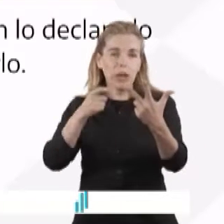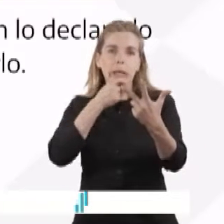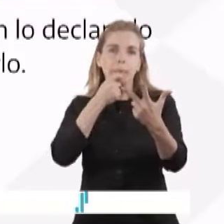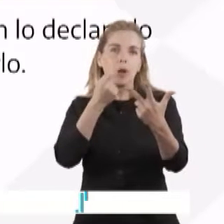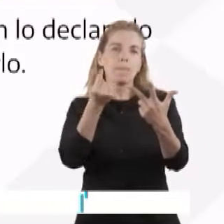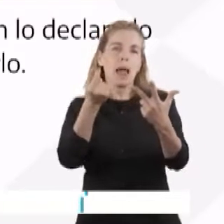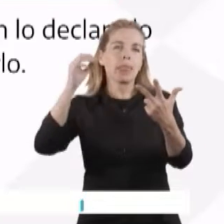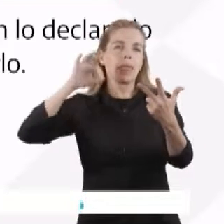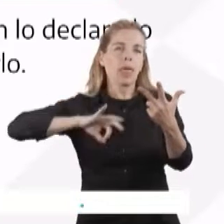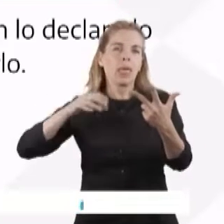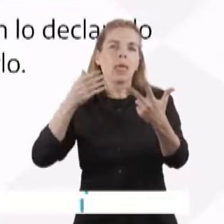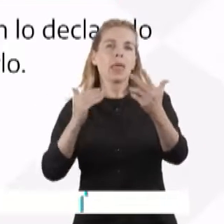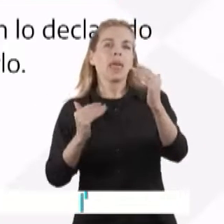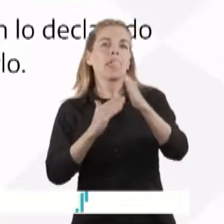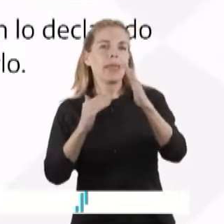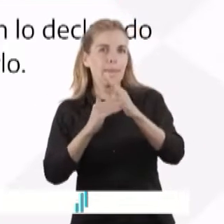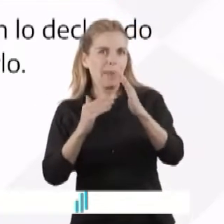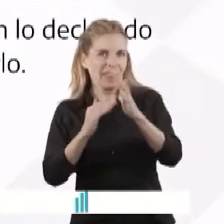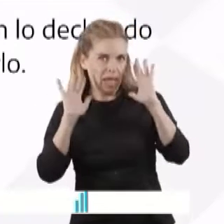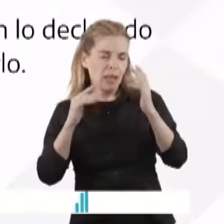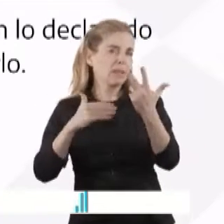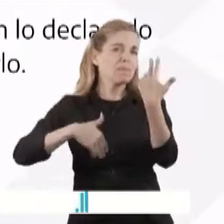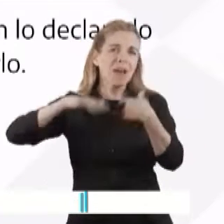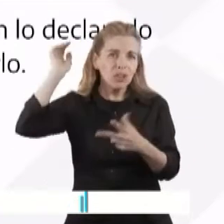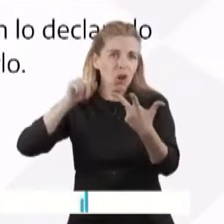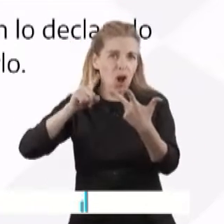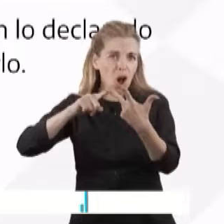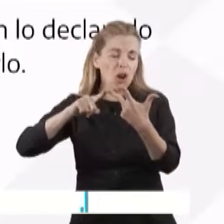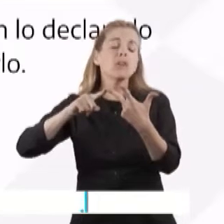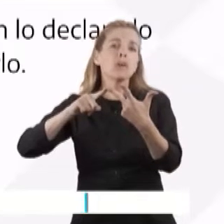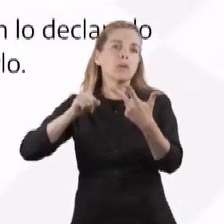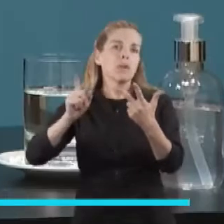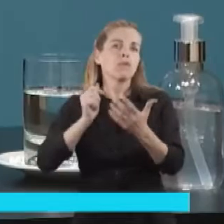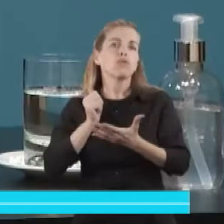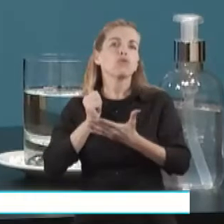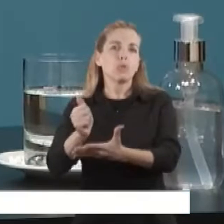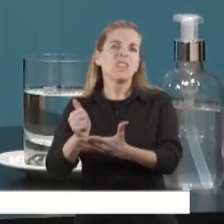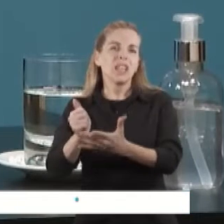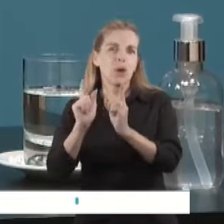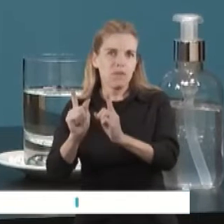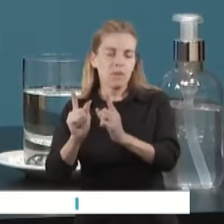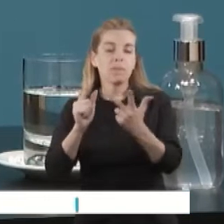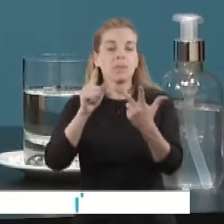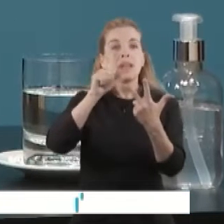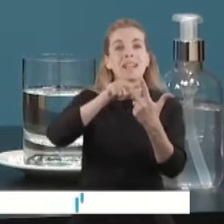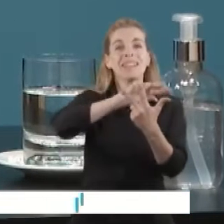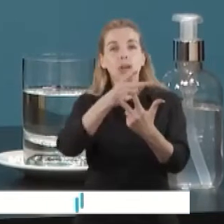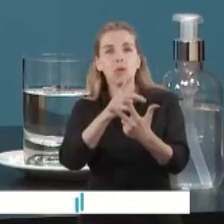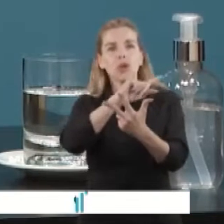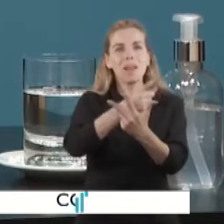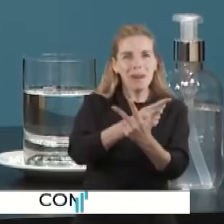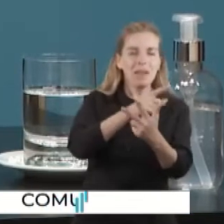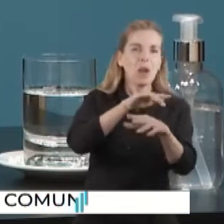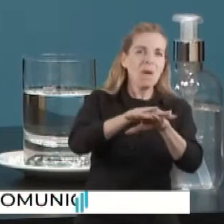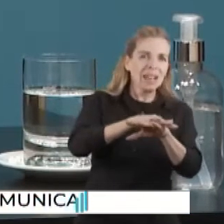algún nivel de subsidio hasta el ingreso alto. El ingreso medio y el ingreso bajo no van a tener nuevas modificaciones de